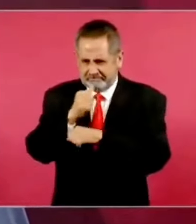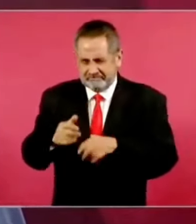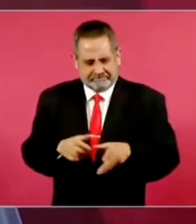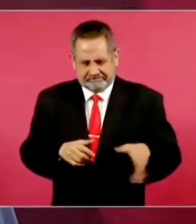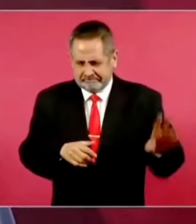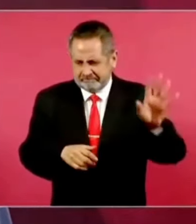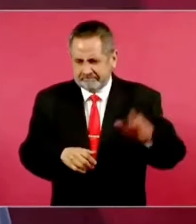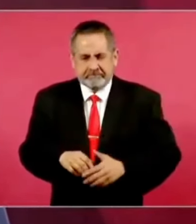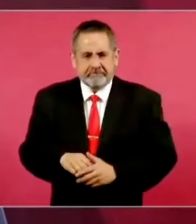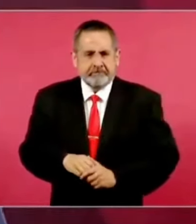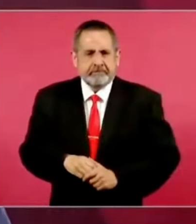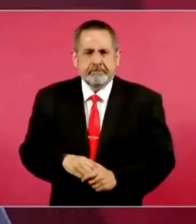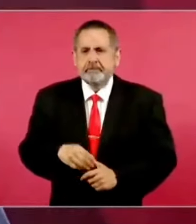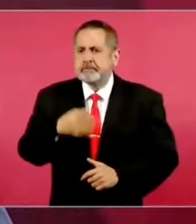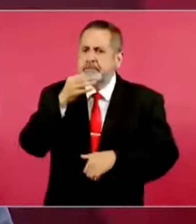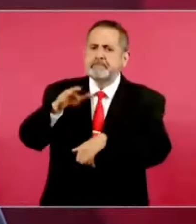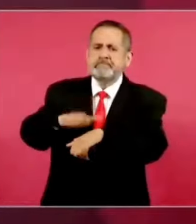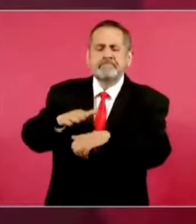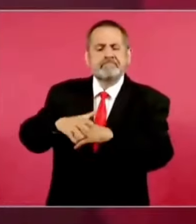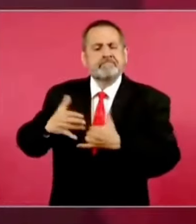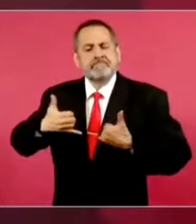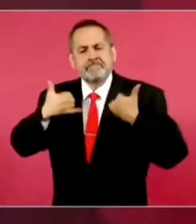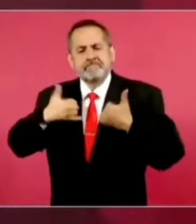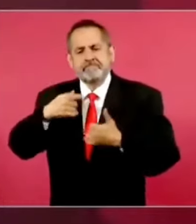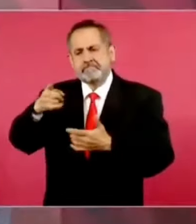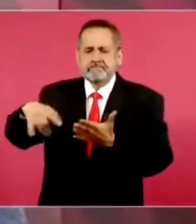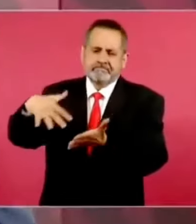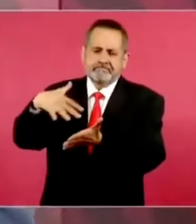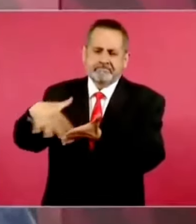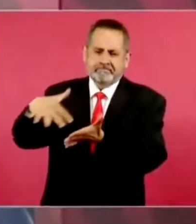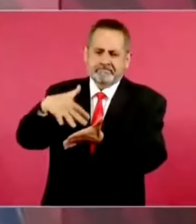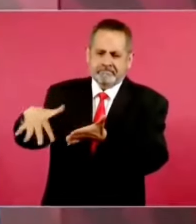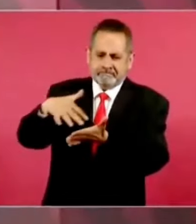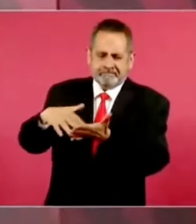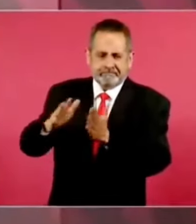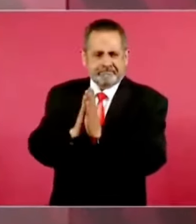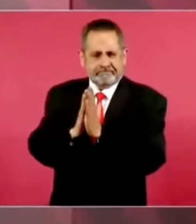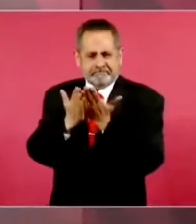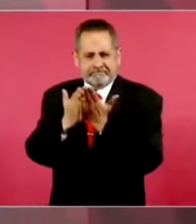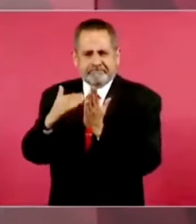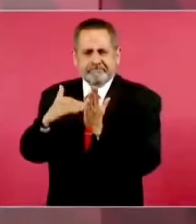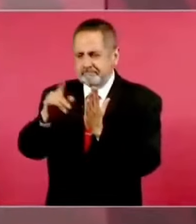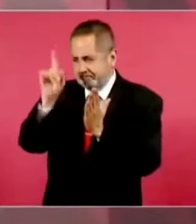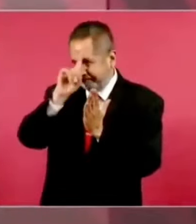A los jóvenes les sugiero que lean un libro